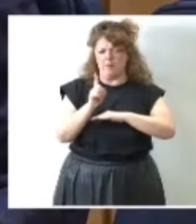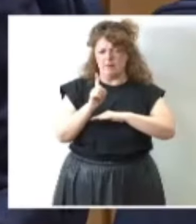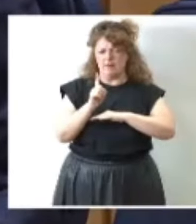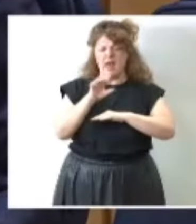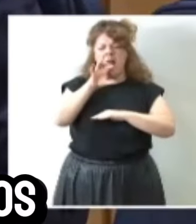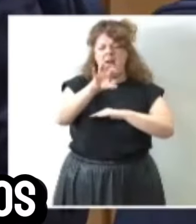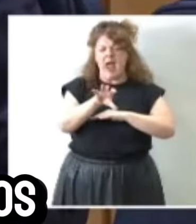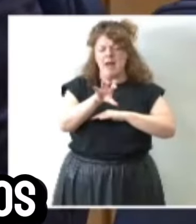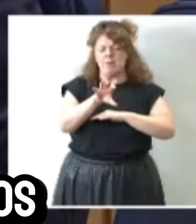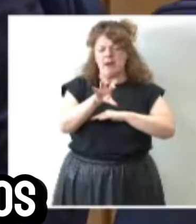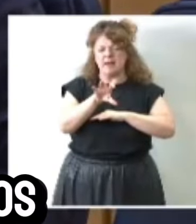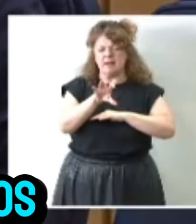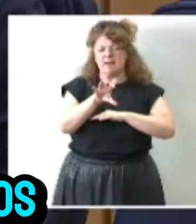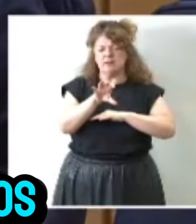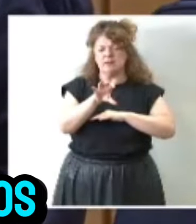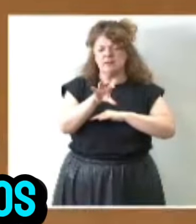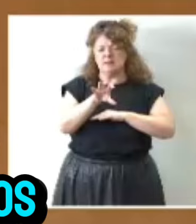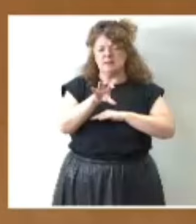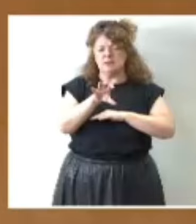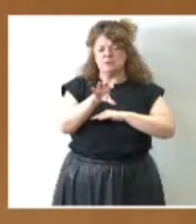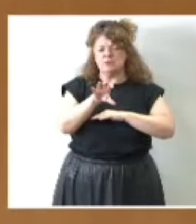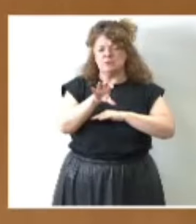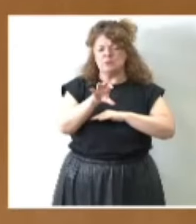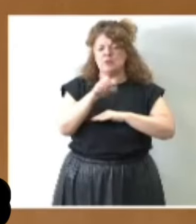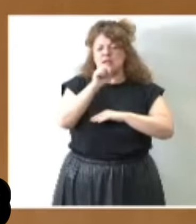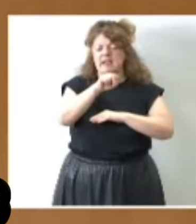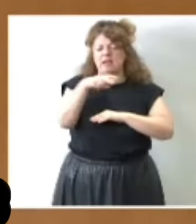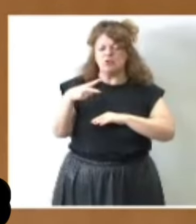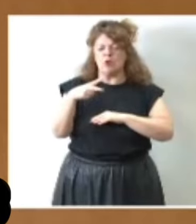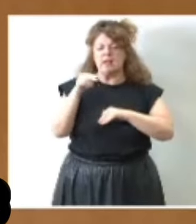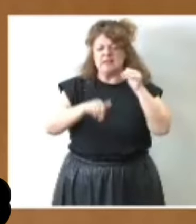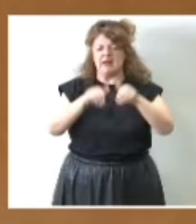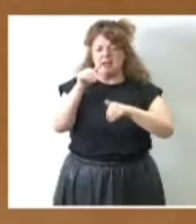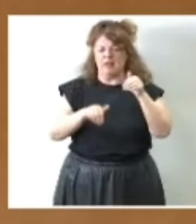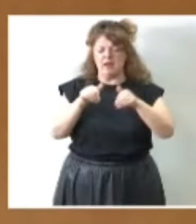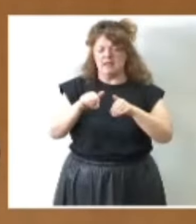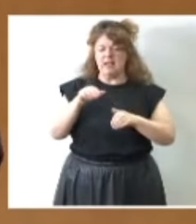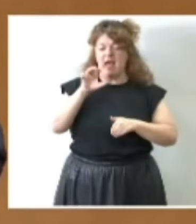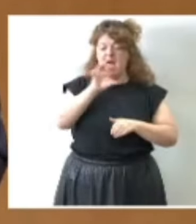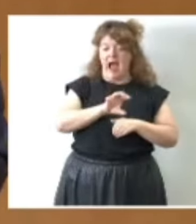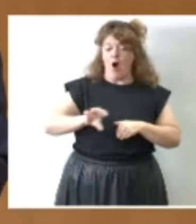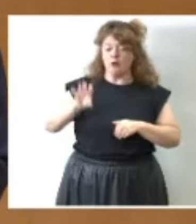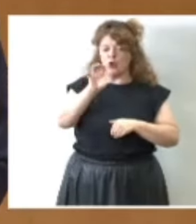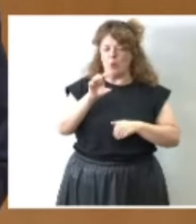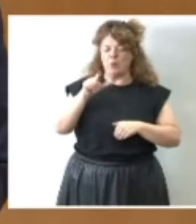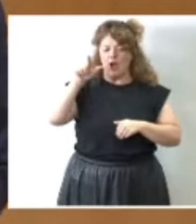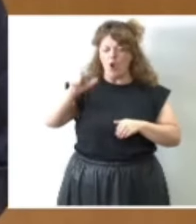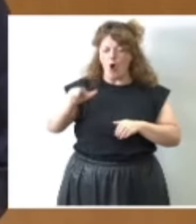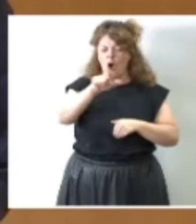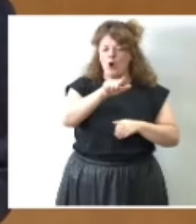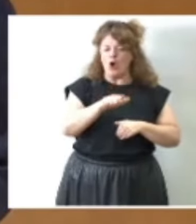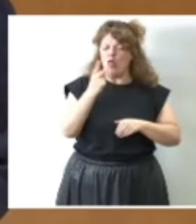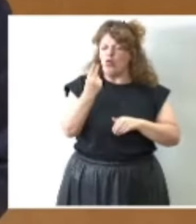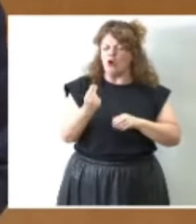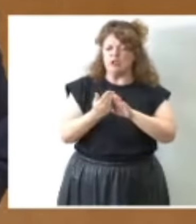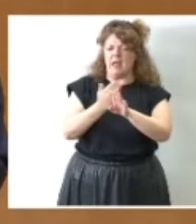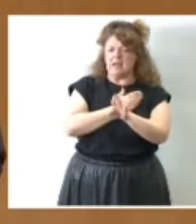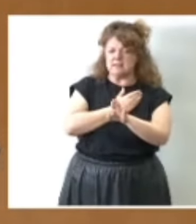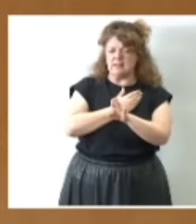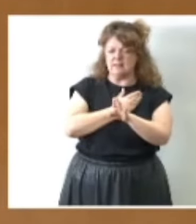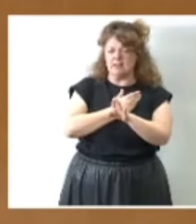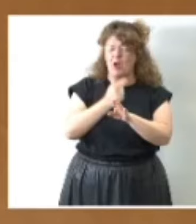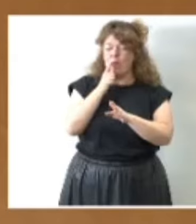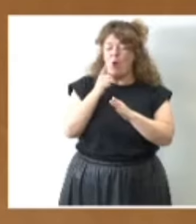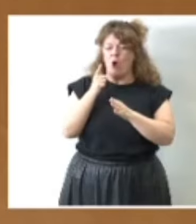el país estaba digiriendo los resultados de las elecciones autonómicas y locales celebradas dos días antes de tan